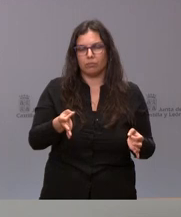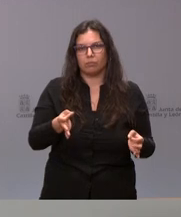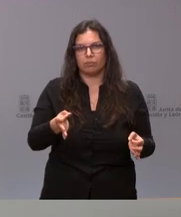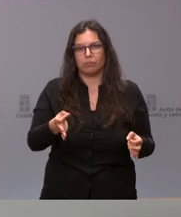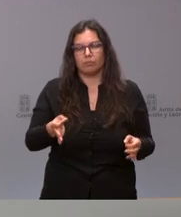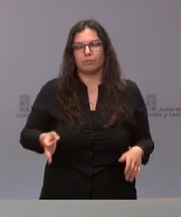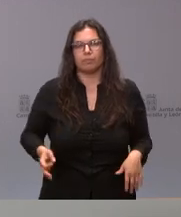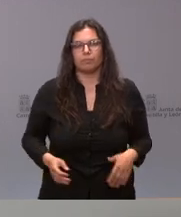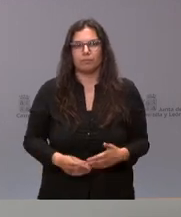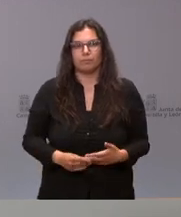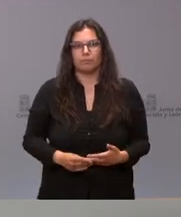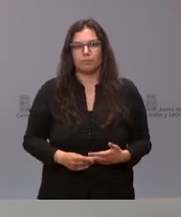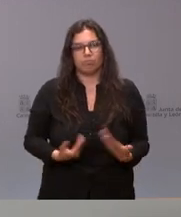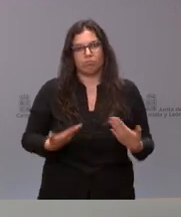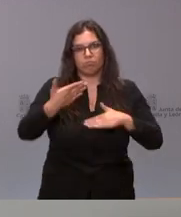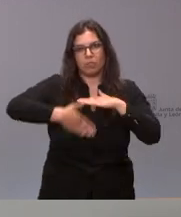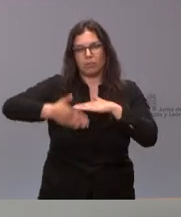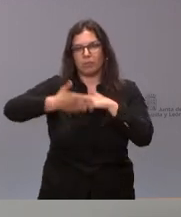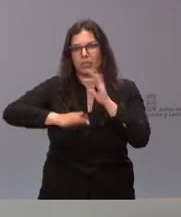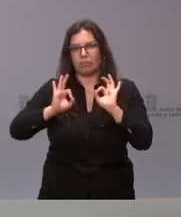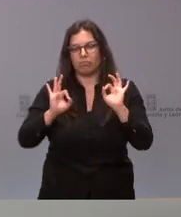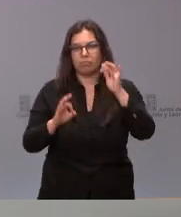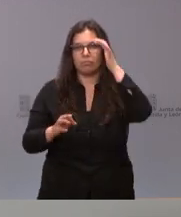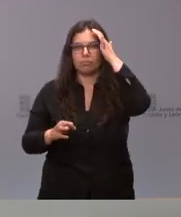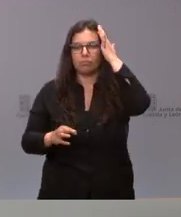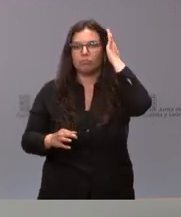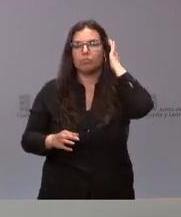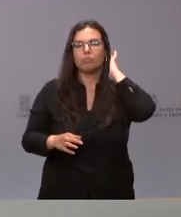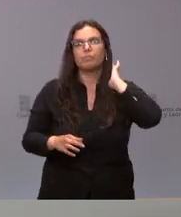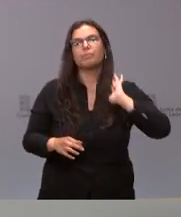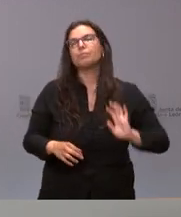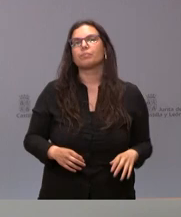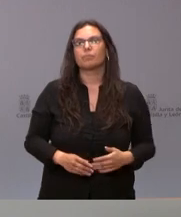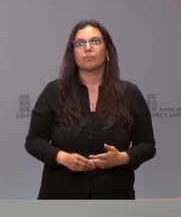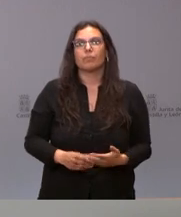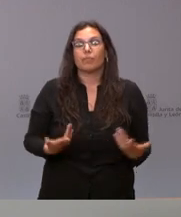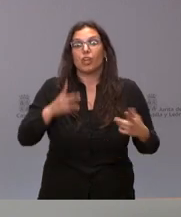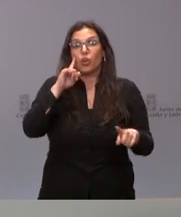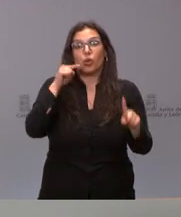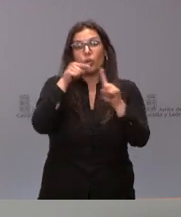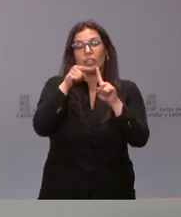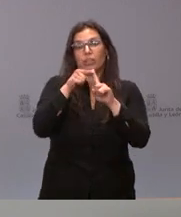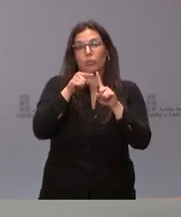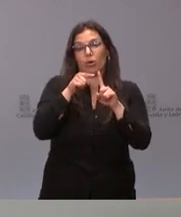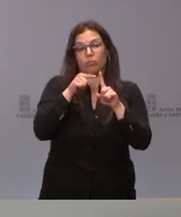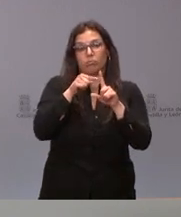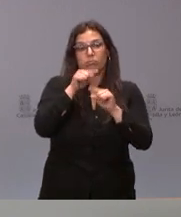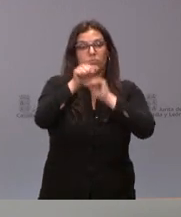la posibilidad de fumar también en las terrazas para evitar también la